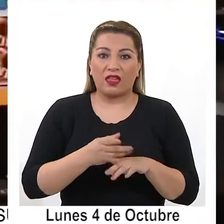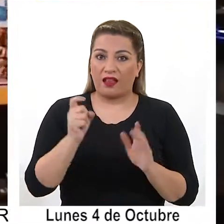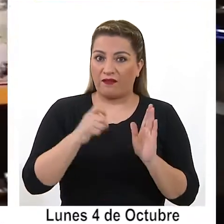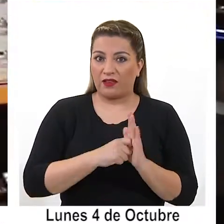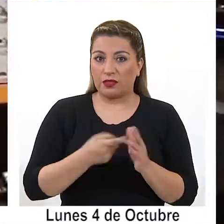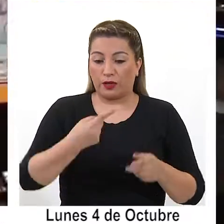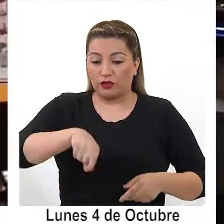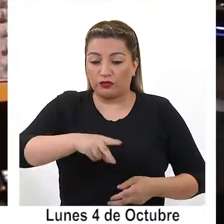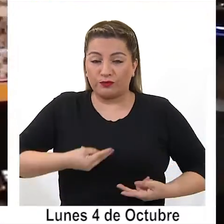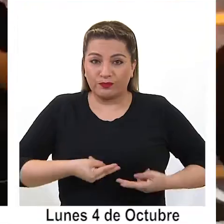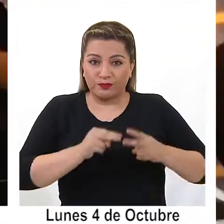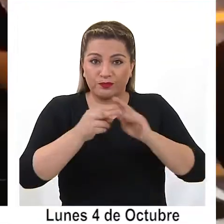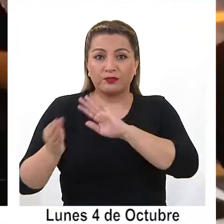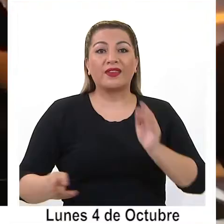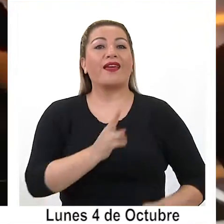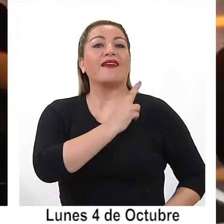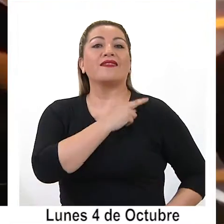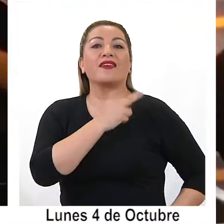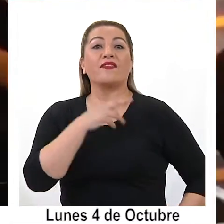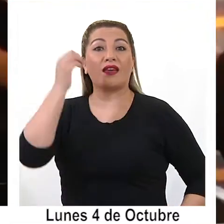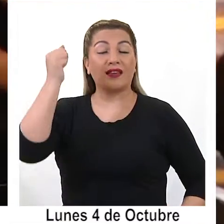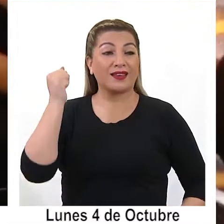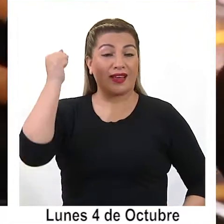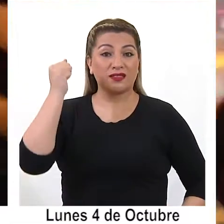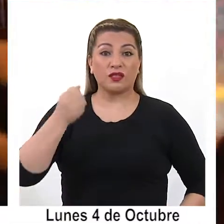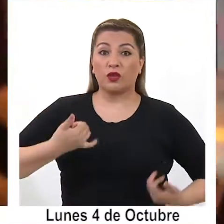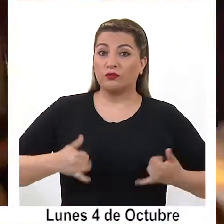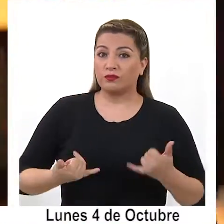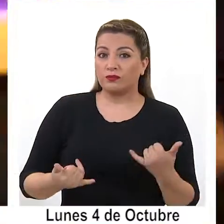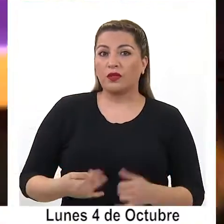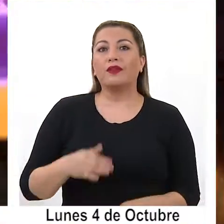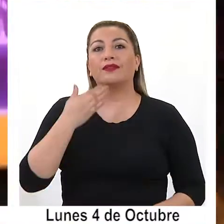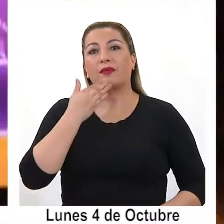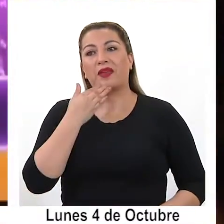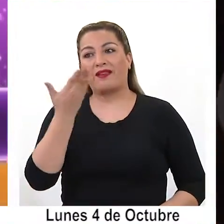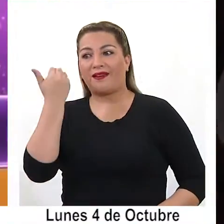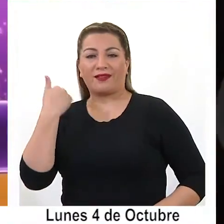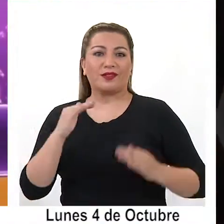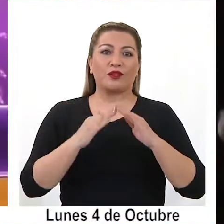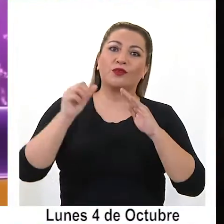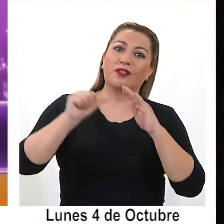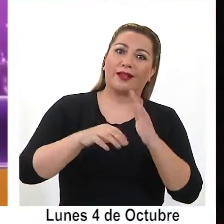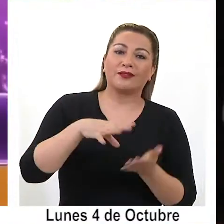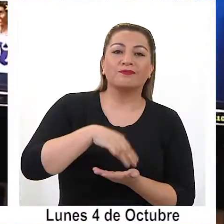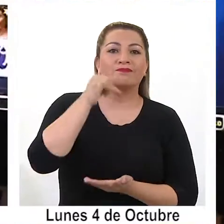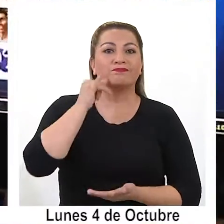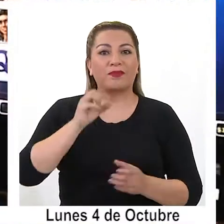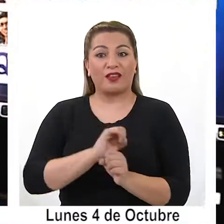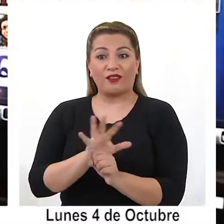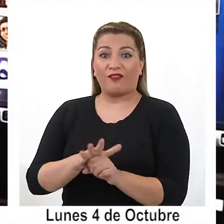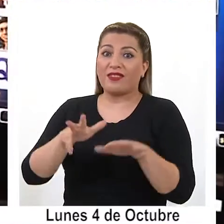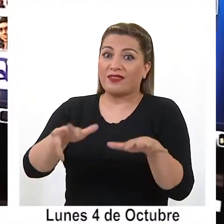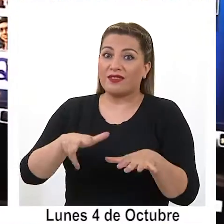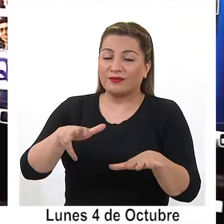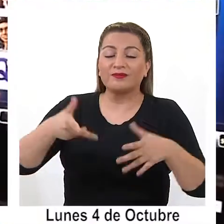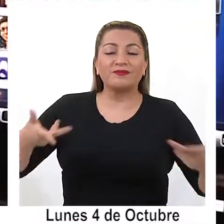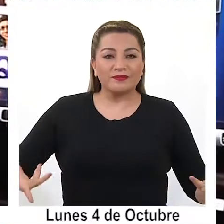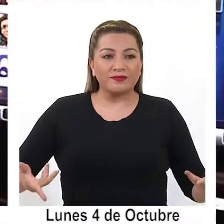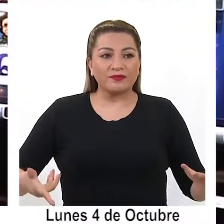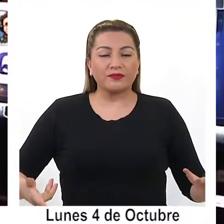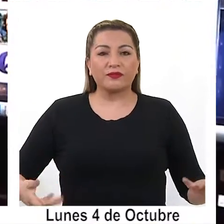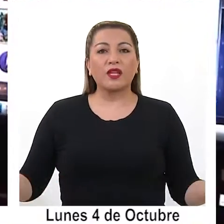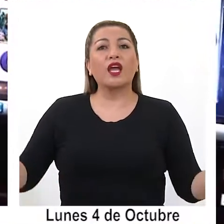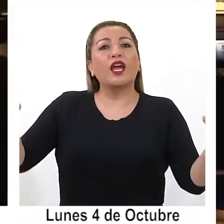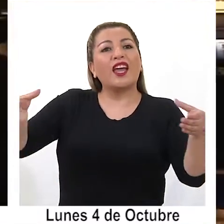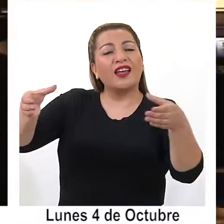Anteriormente señala el gerente del casino y debido a las cuarentenas que afectaron a la ciudad por el COVID-19, la